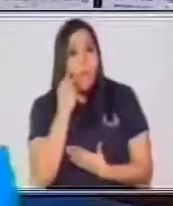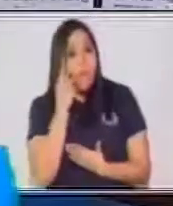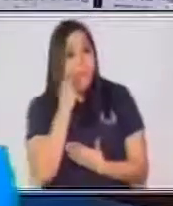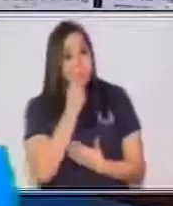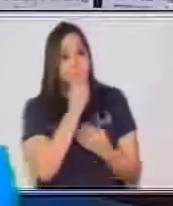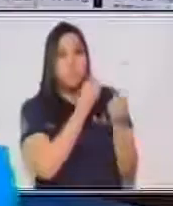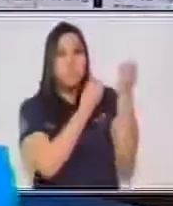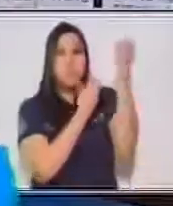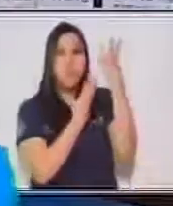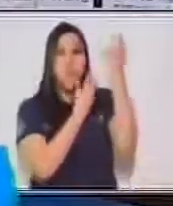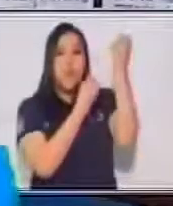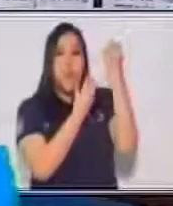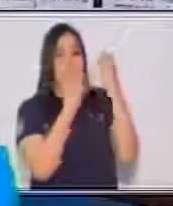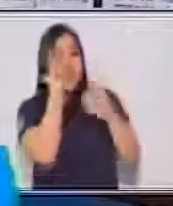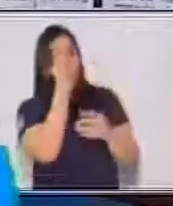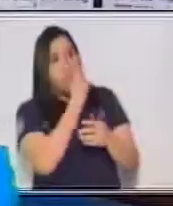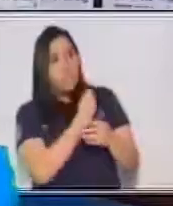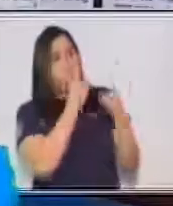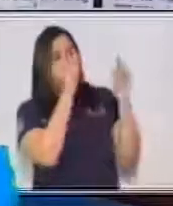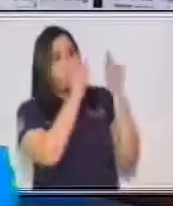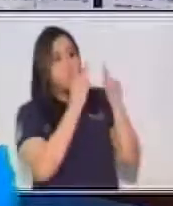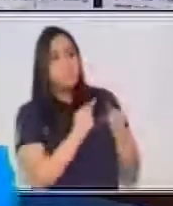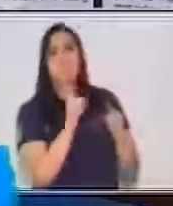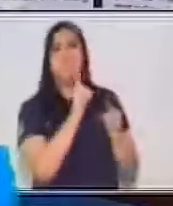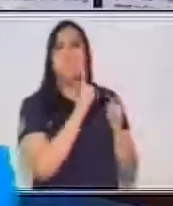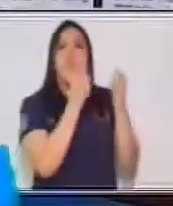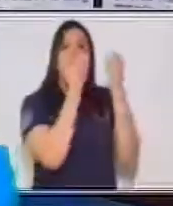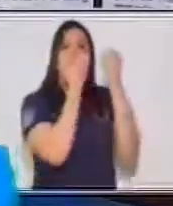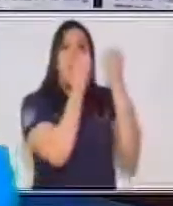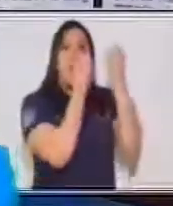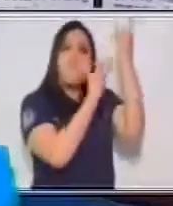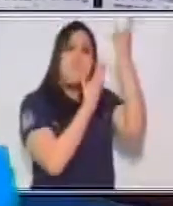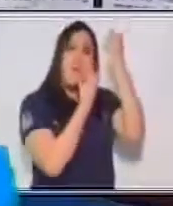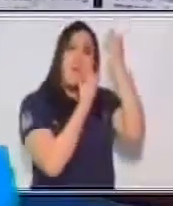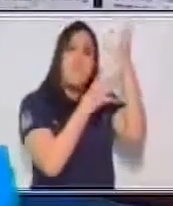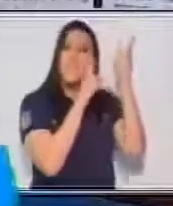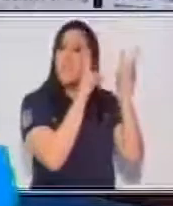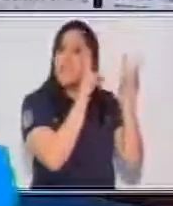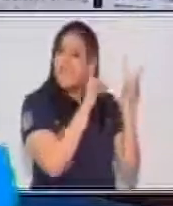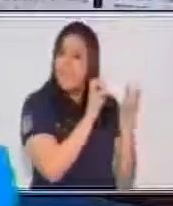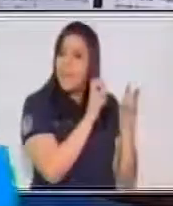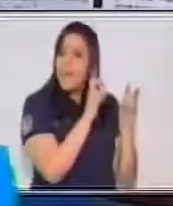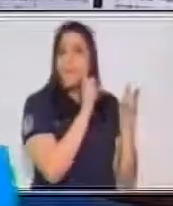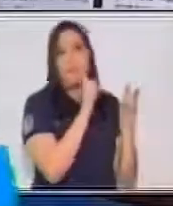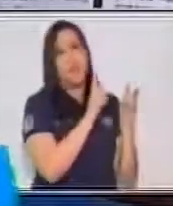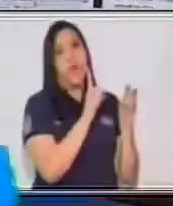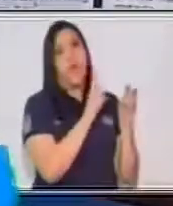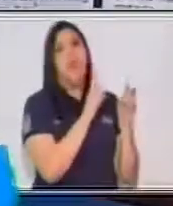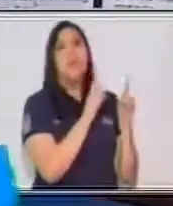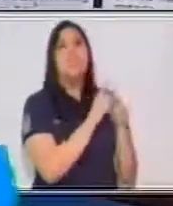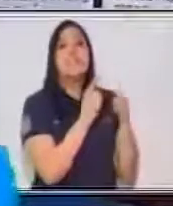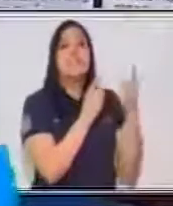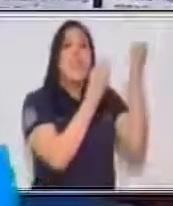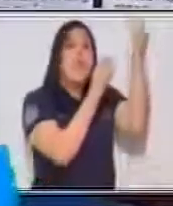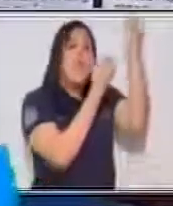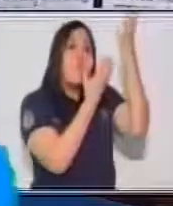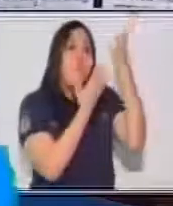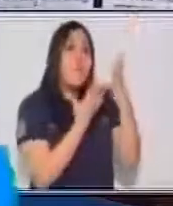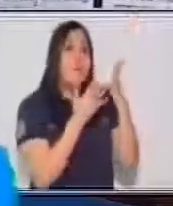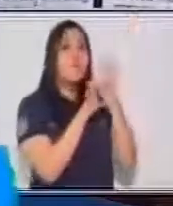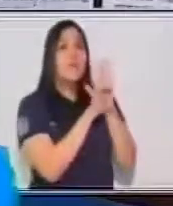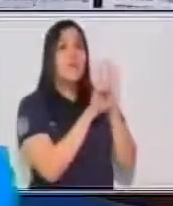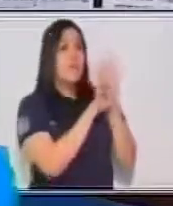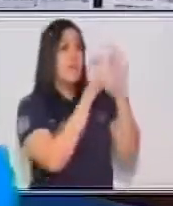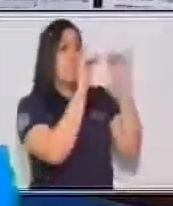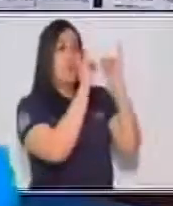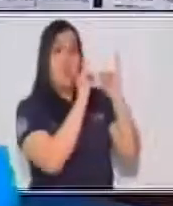informativa, porque no nos va a dar mayor amplitud sobre algún tema, sino solo nos va a dar a conocer algún diseño